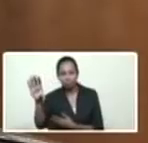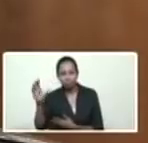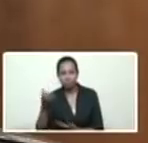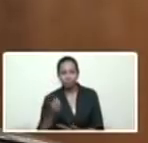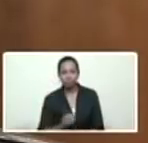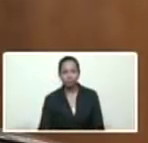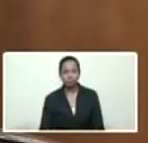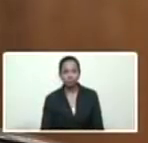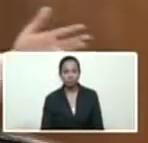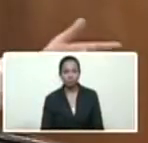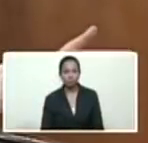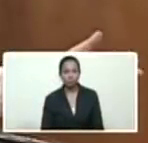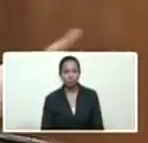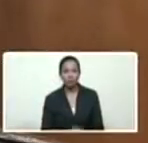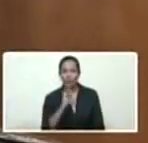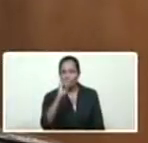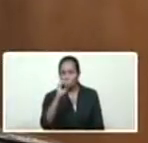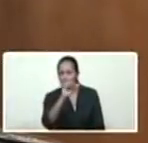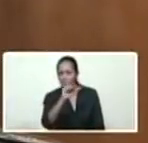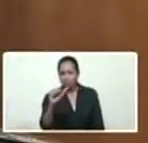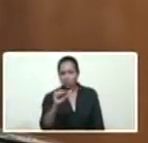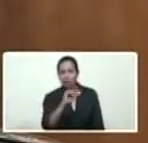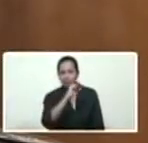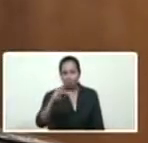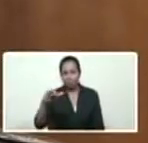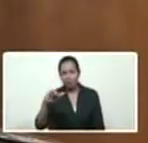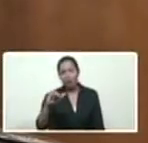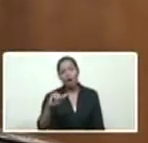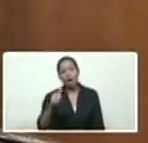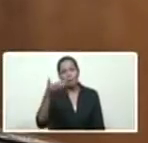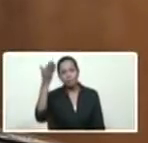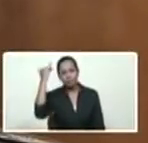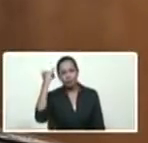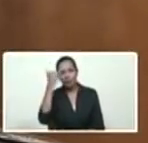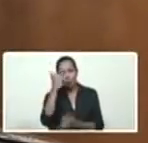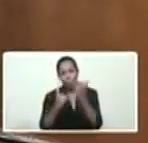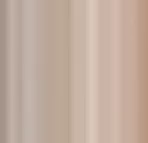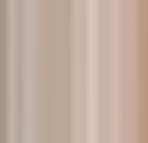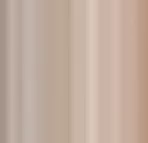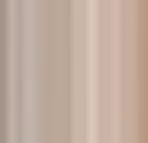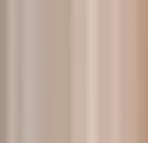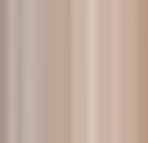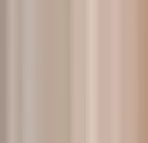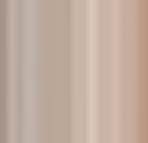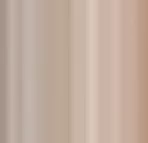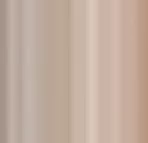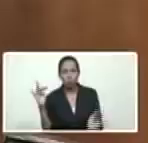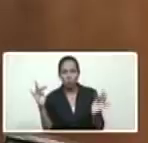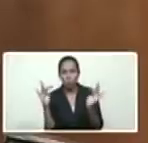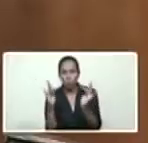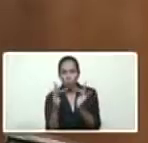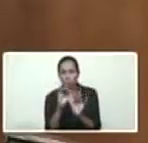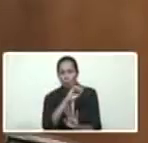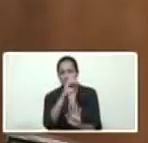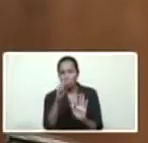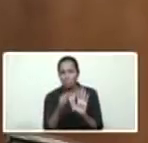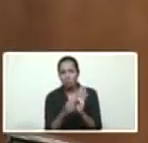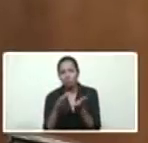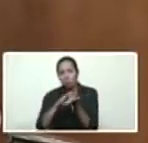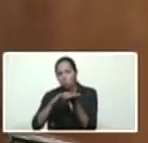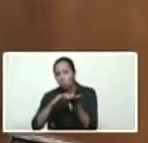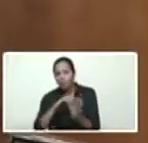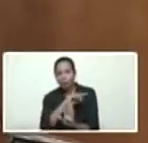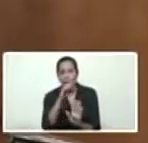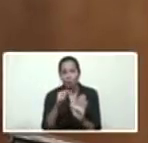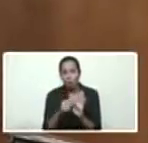país. Esa misma semana, la semana pasada, la última semana de marzo. Nosotros estamos conectados y íbamos